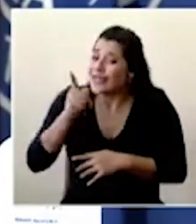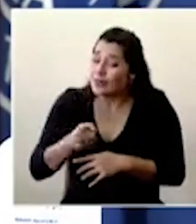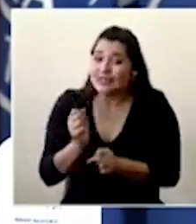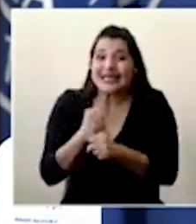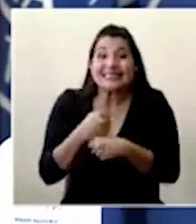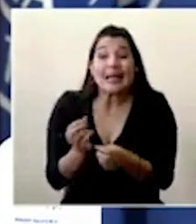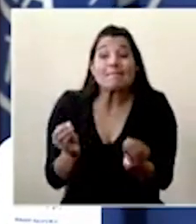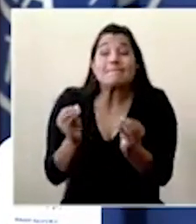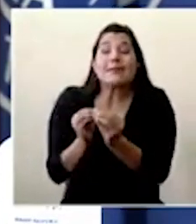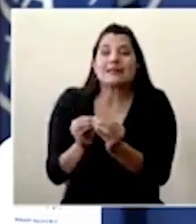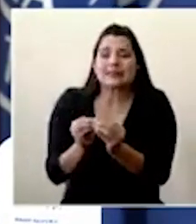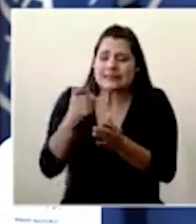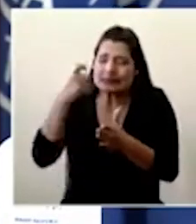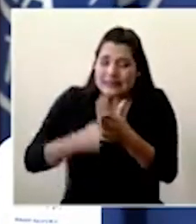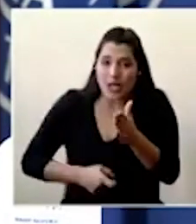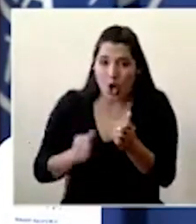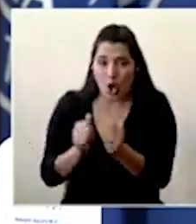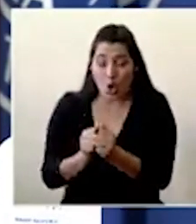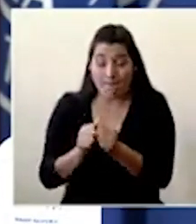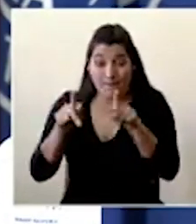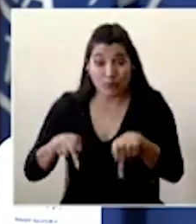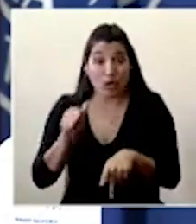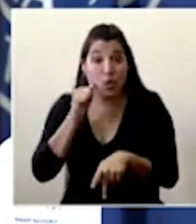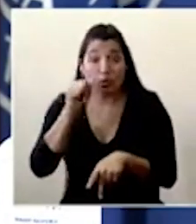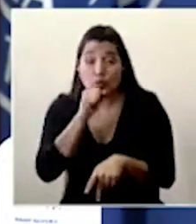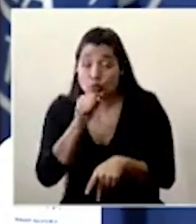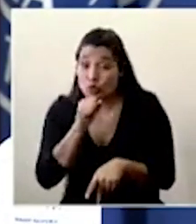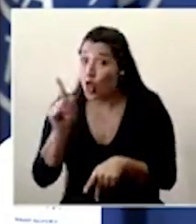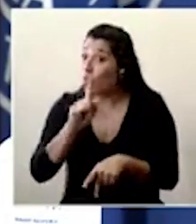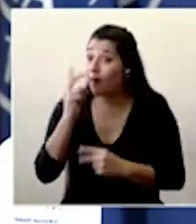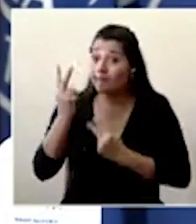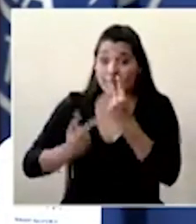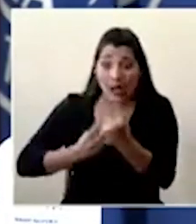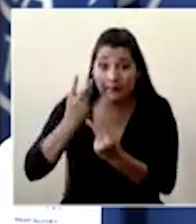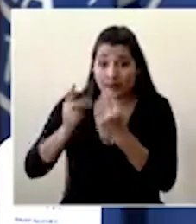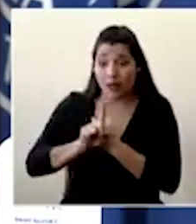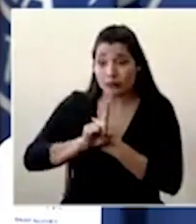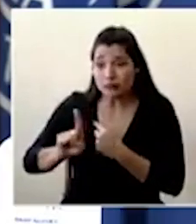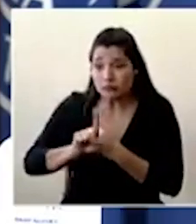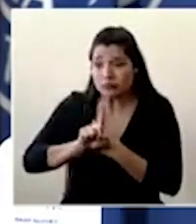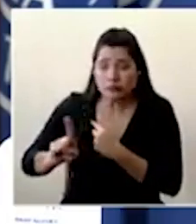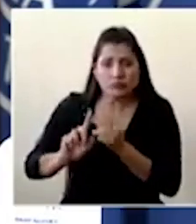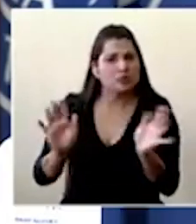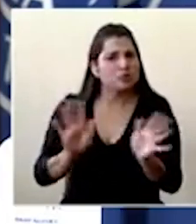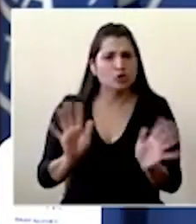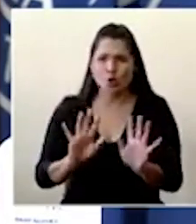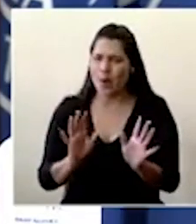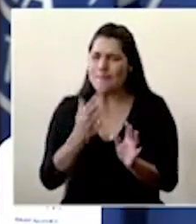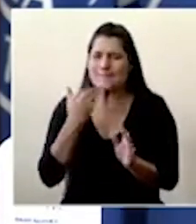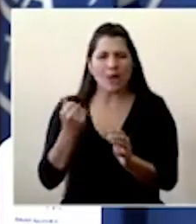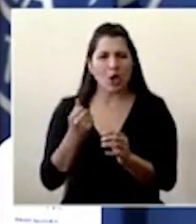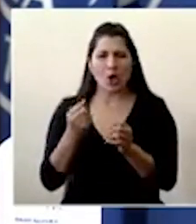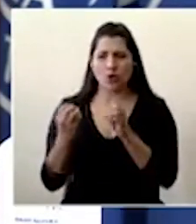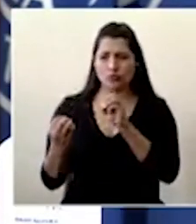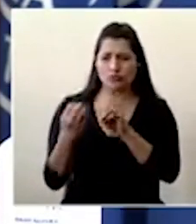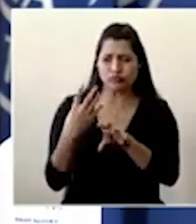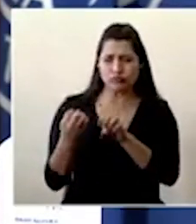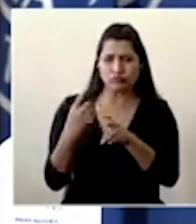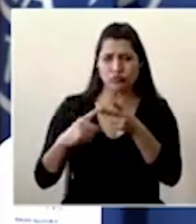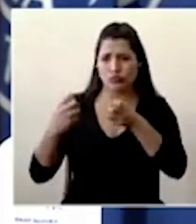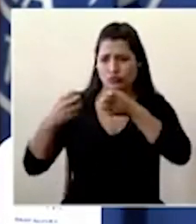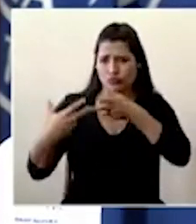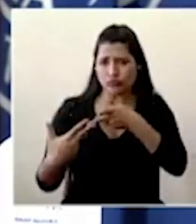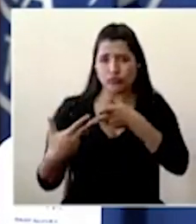y disminuir las visitas a ellos que es más como dijimos más mensajes de texto más llamadas más